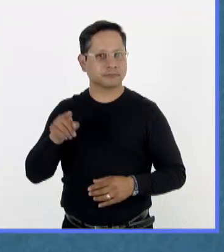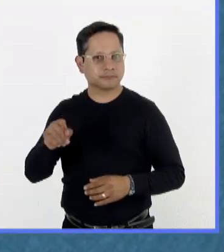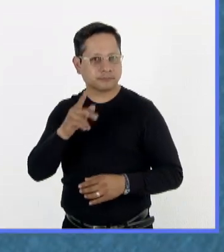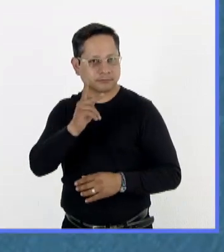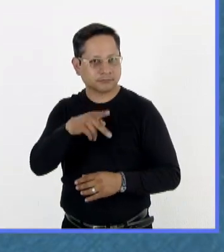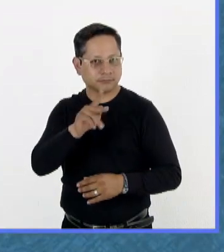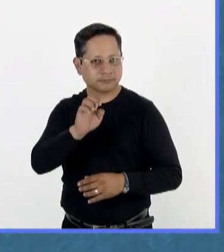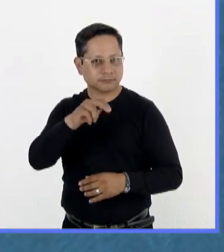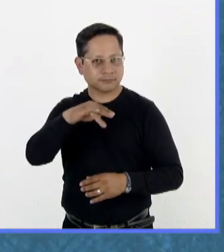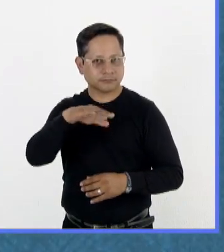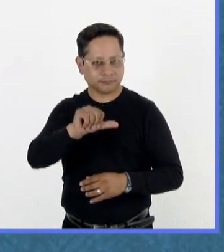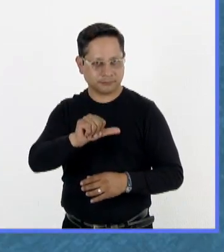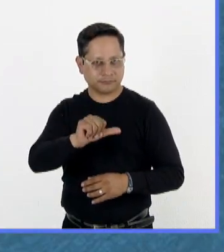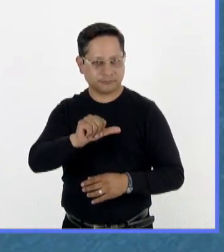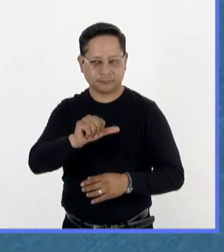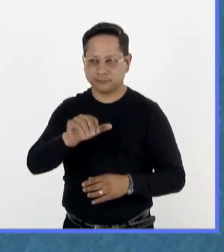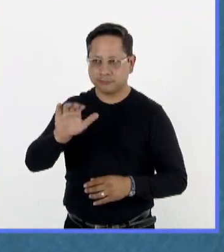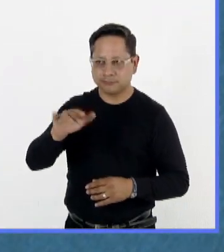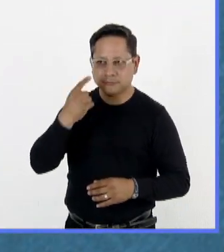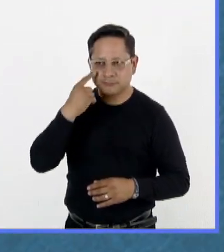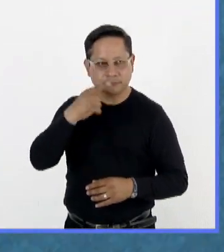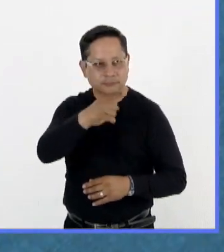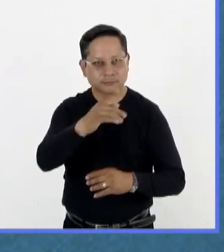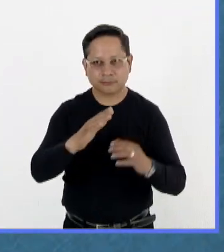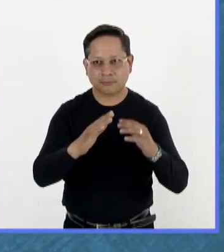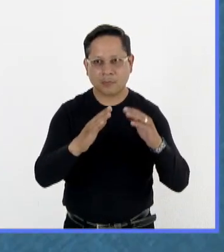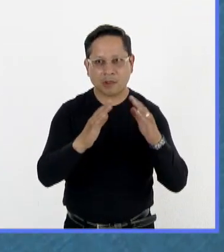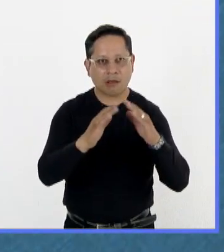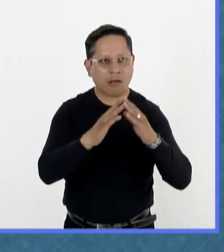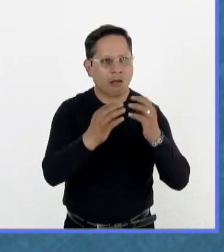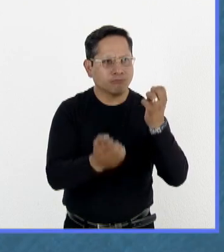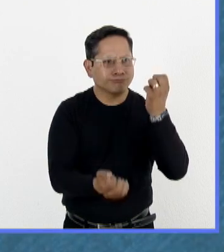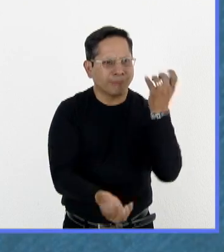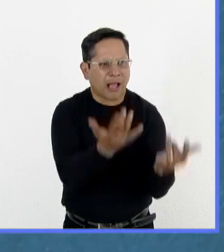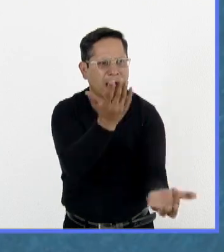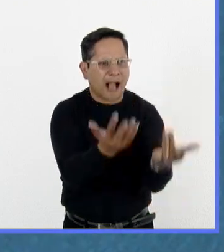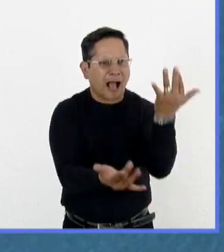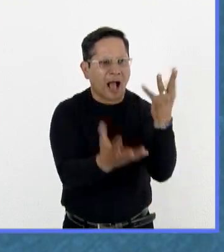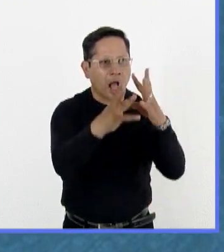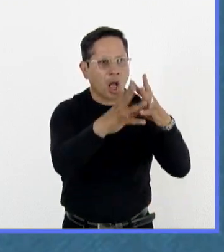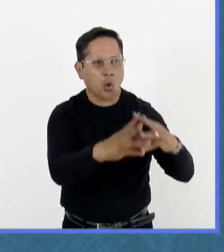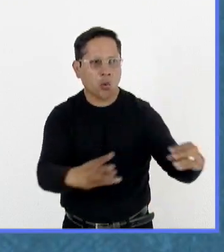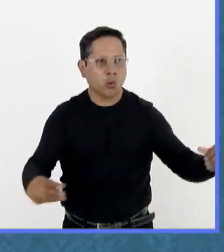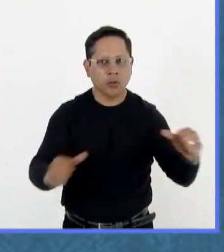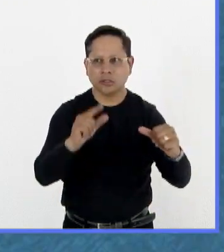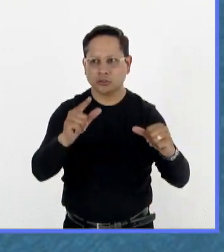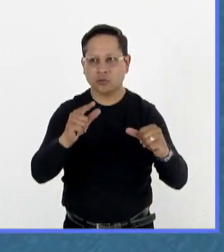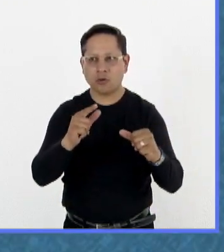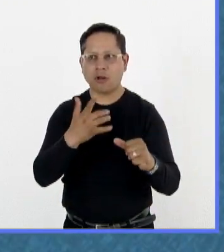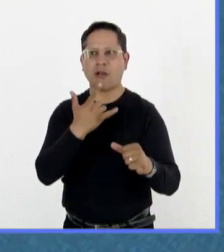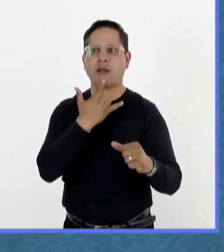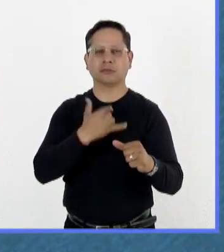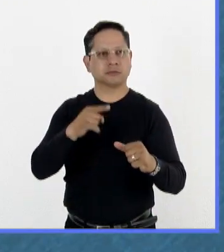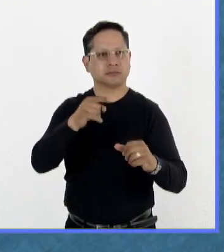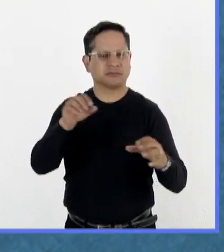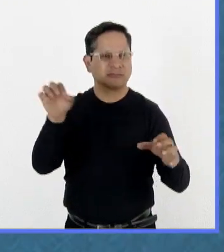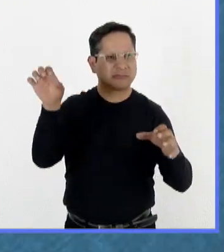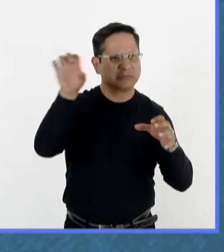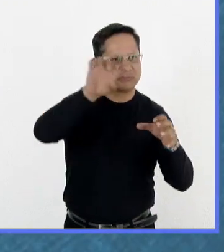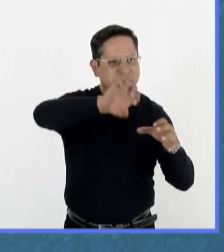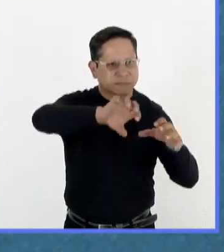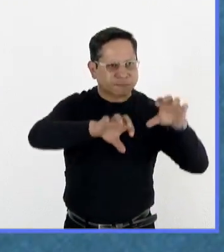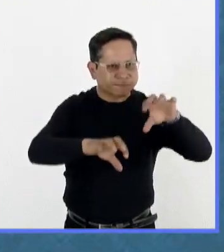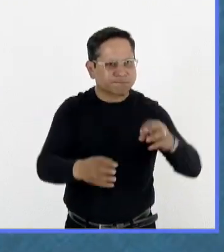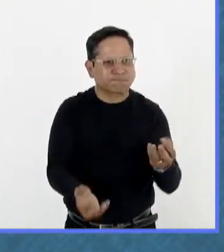Kenia, voy a quemar la casa antes de que lleguen los agentes, que no quede rastro de lo que ha pasado aquí. Vaciaré la gasolina en cada habitación, en cada uno de los